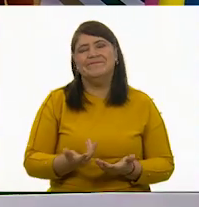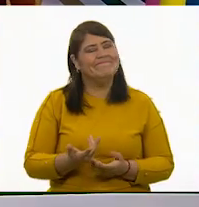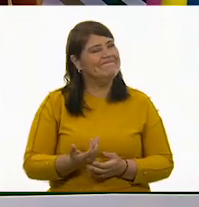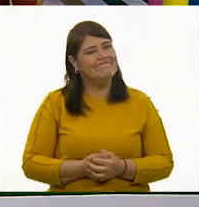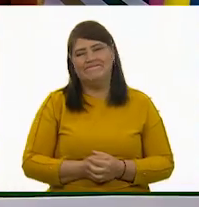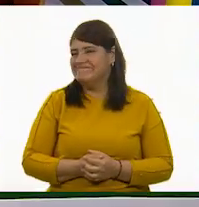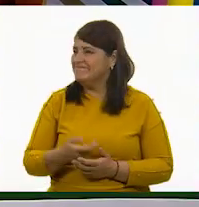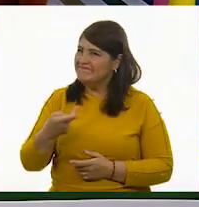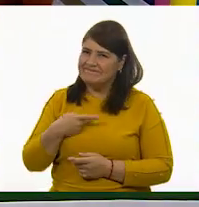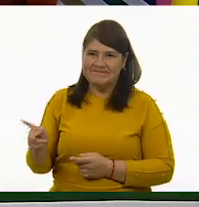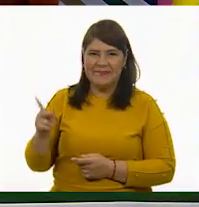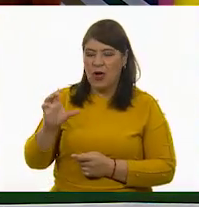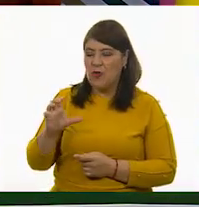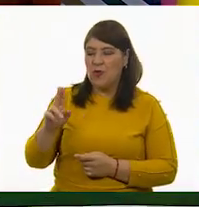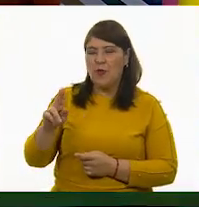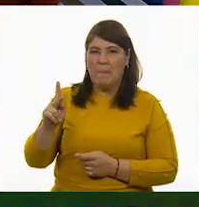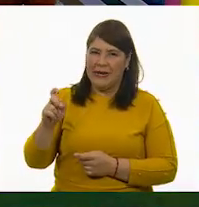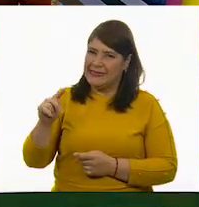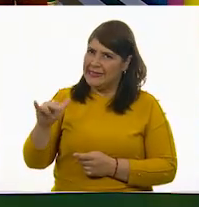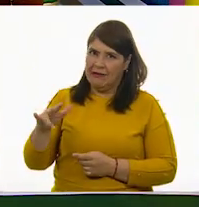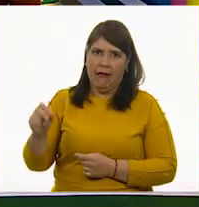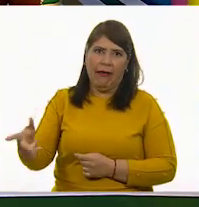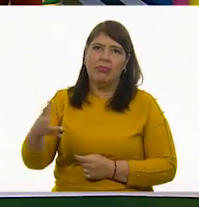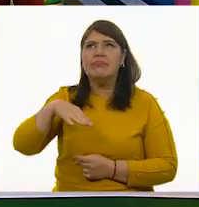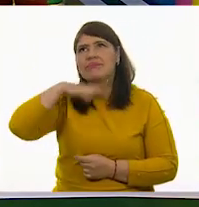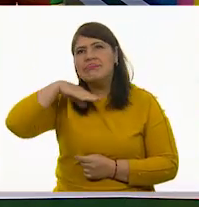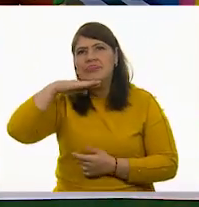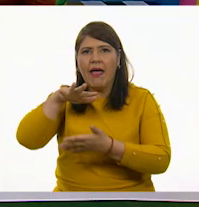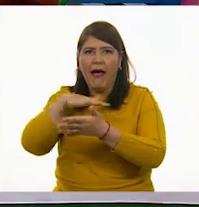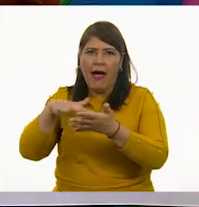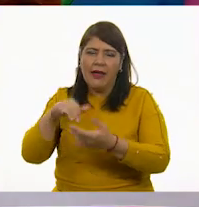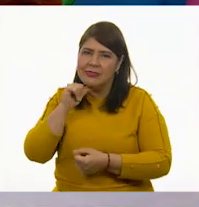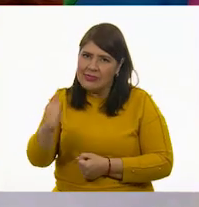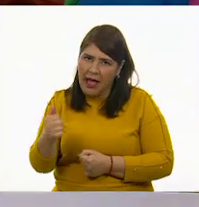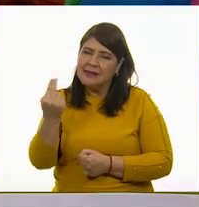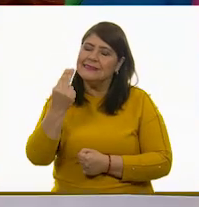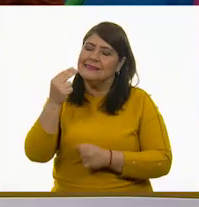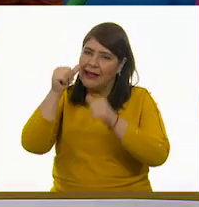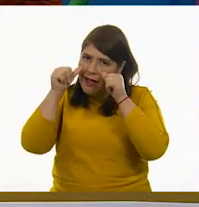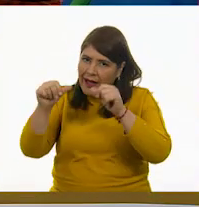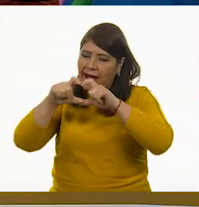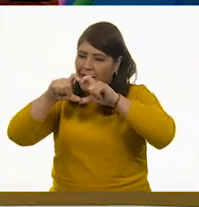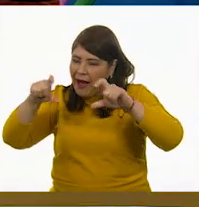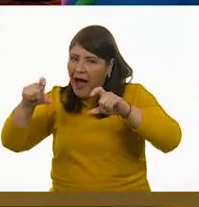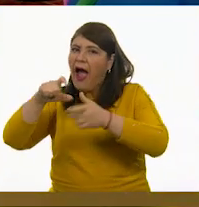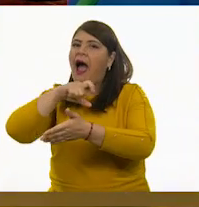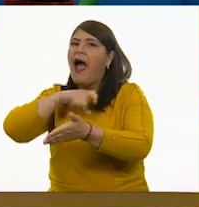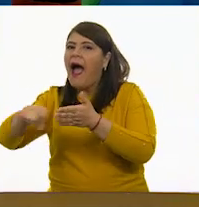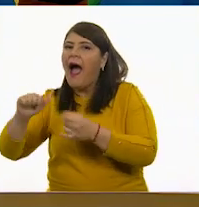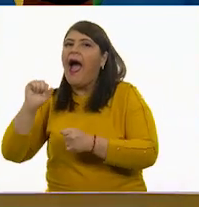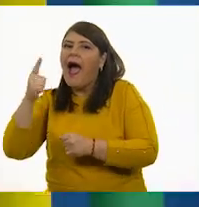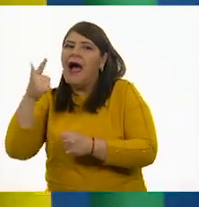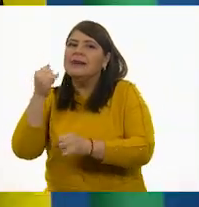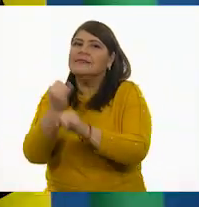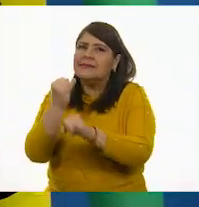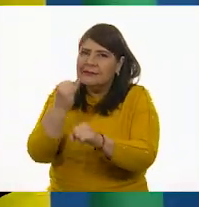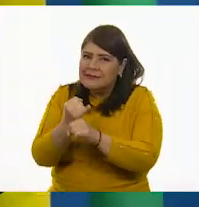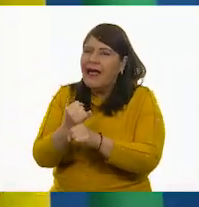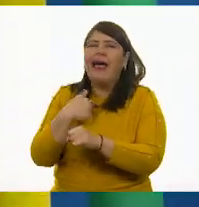Pobre Cupertino. Espero que haya aprendido a tener más atención en las etiquetas y a tener cuidado con lo que compramos en Internet, ¿eh?